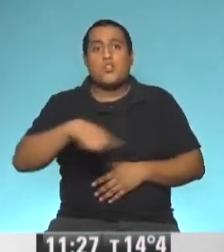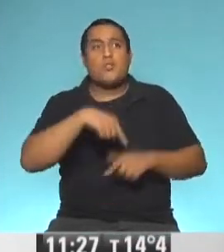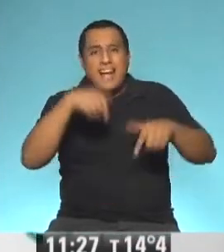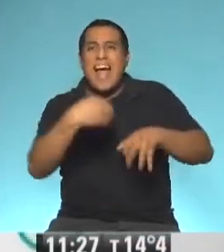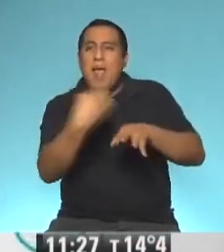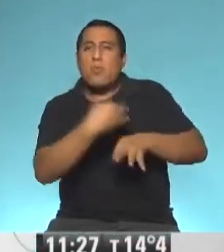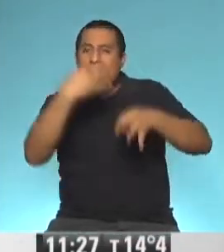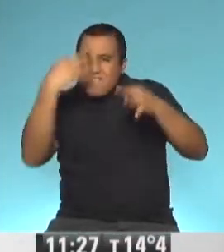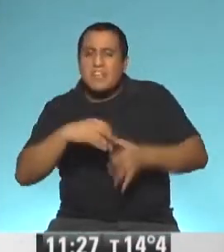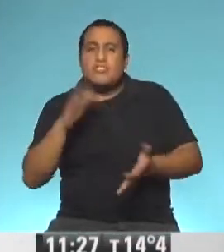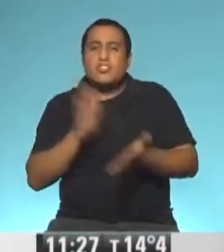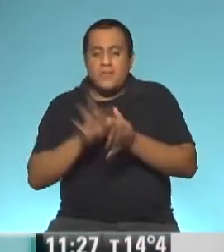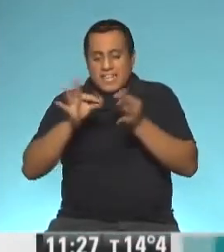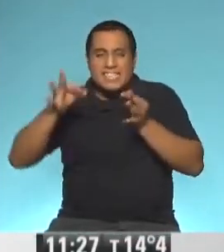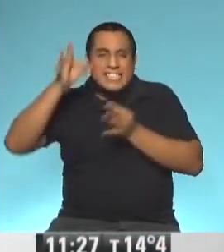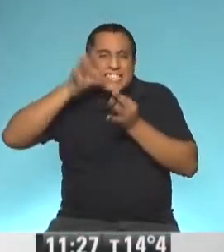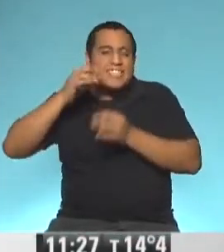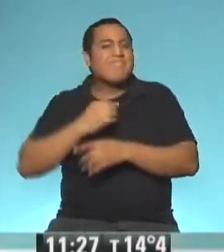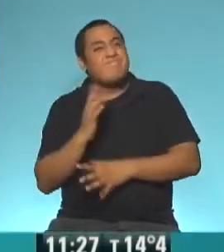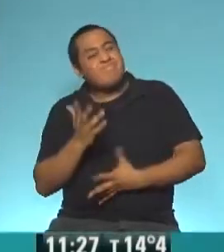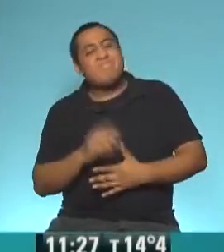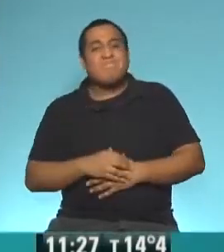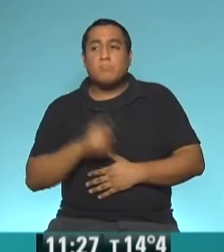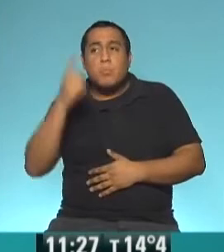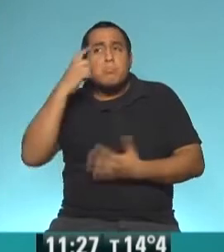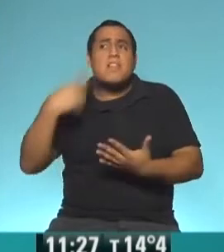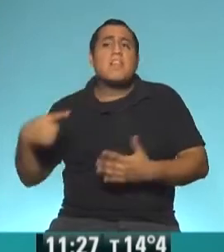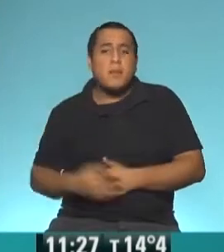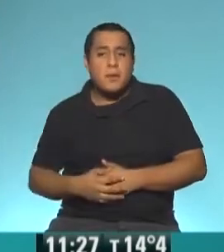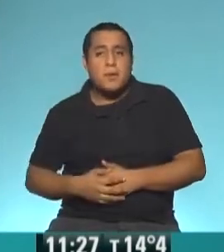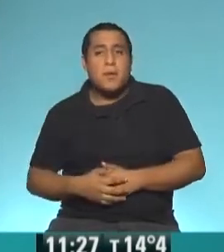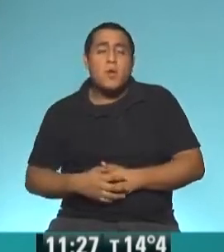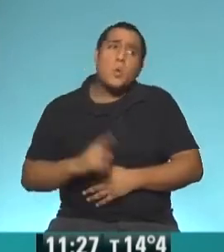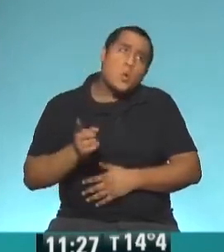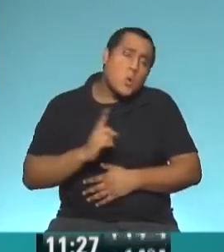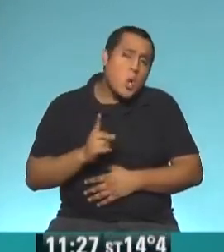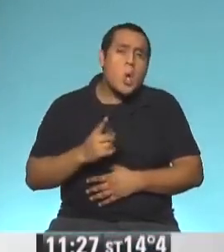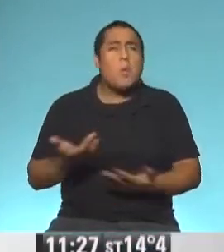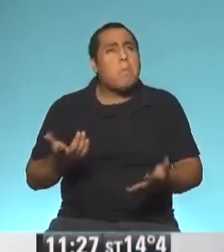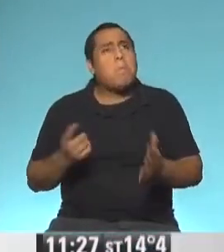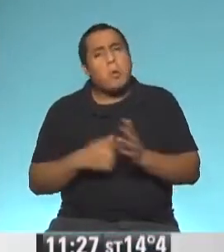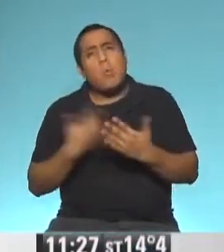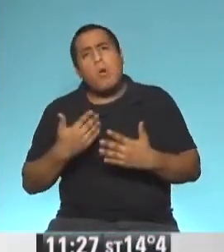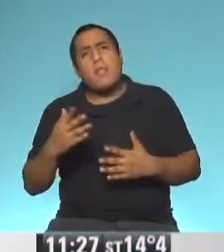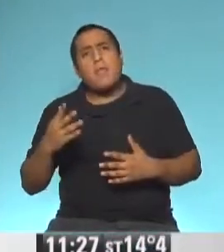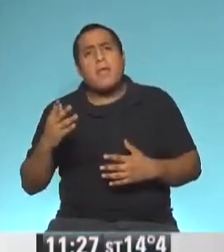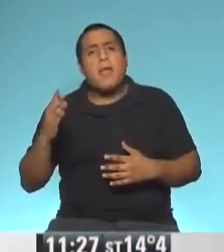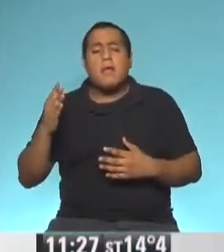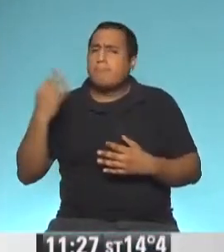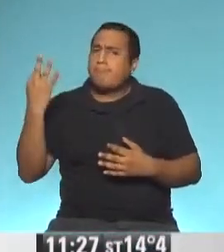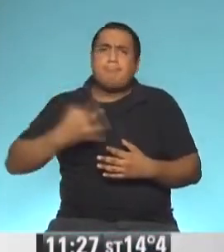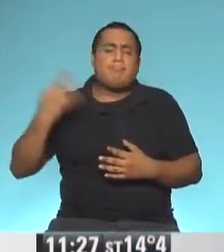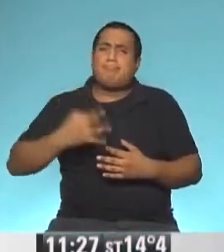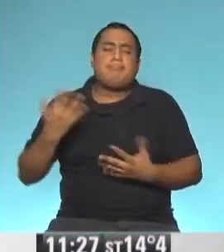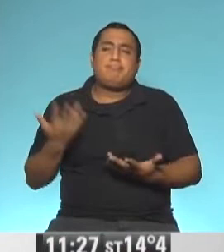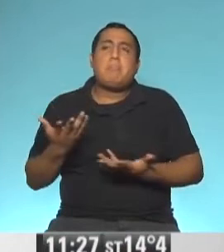con el uso del hilo dental, creo yo. ¿Qué opinás de eso? No, pero podemos incorporarle y es una herramienta porque